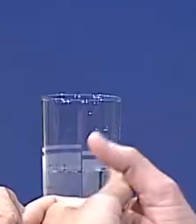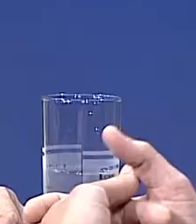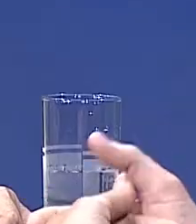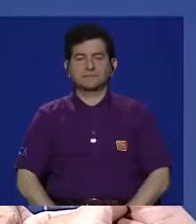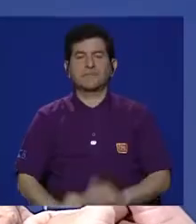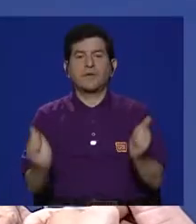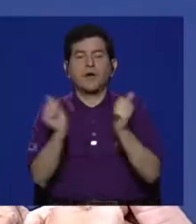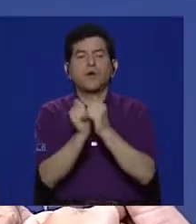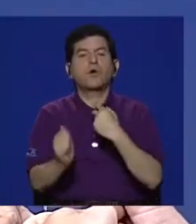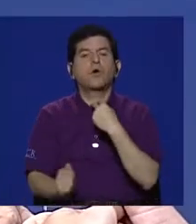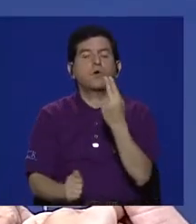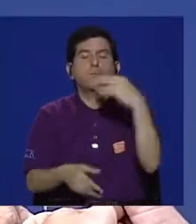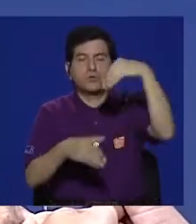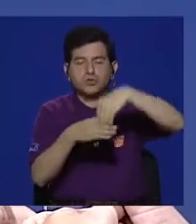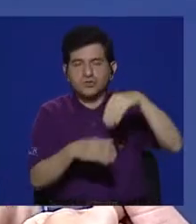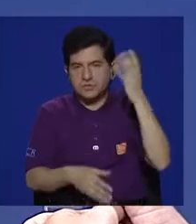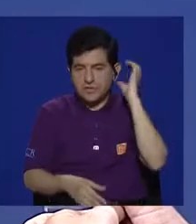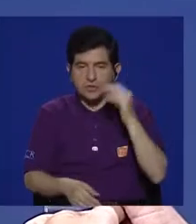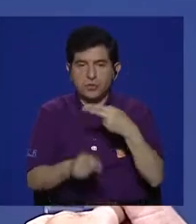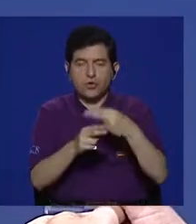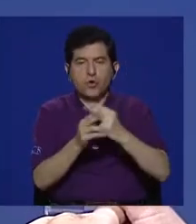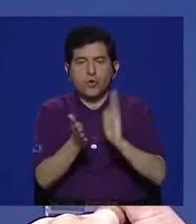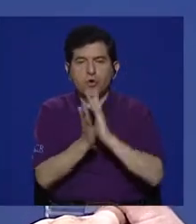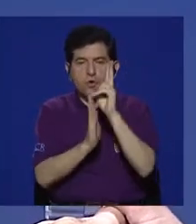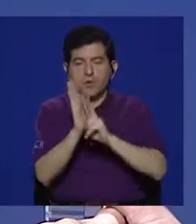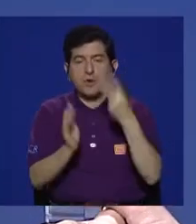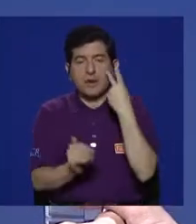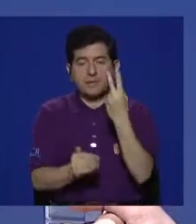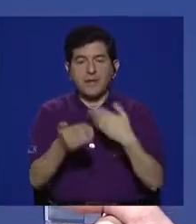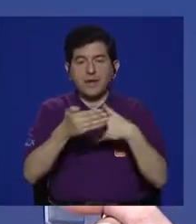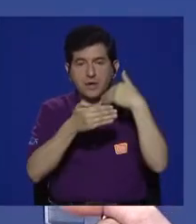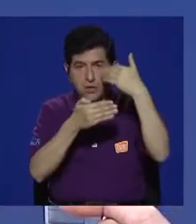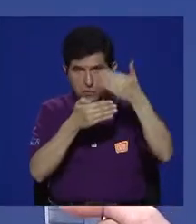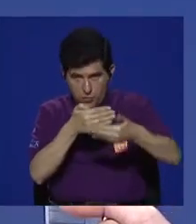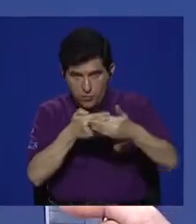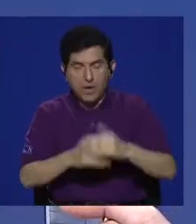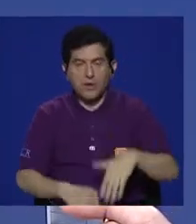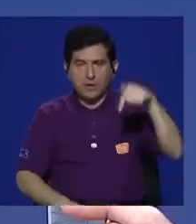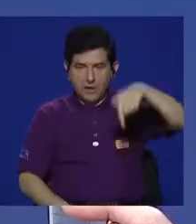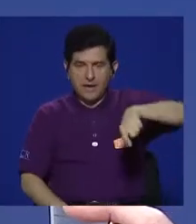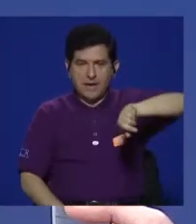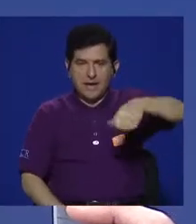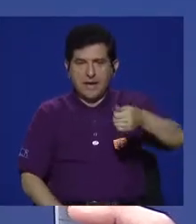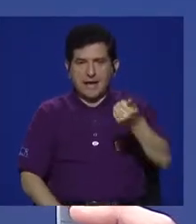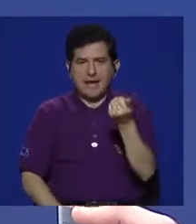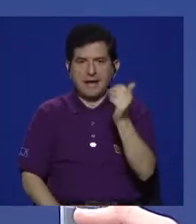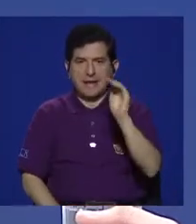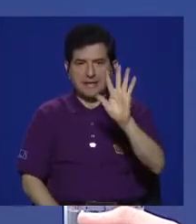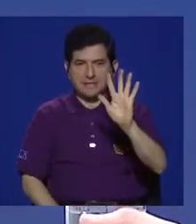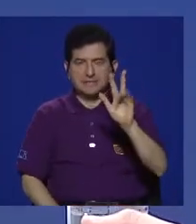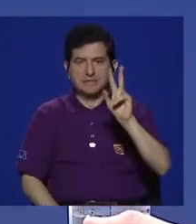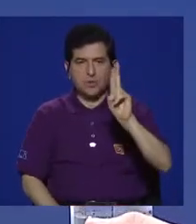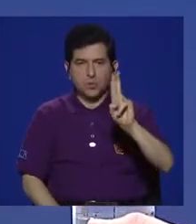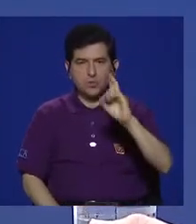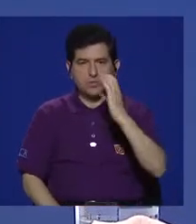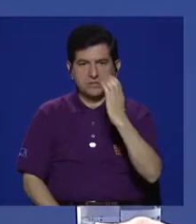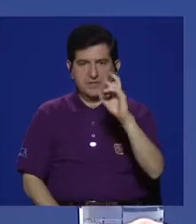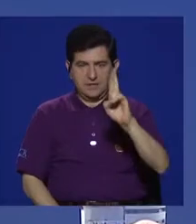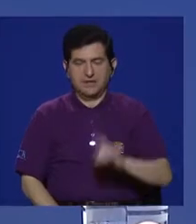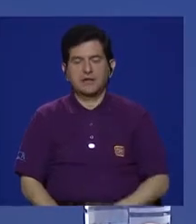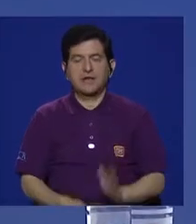Con voz en la radio, ese es el nombre del documental que usted podrá ver en pocos minutos aquí por Canal 15 UCR.